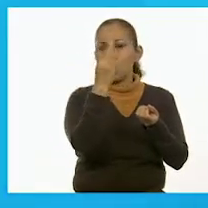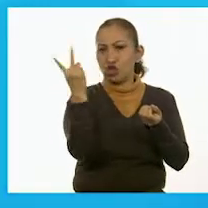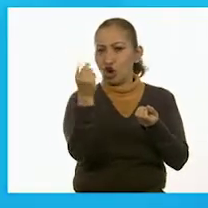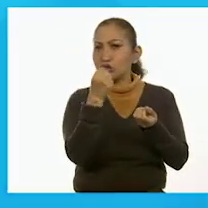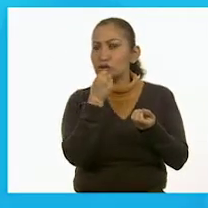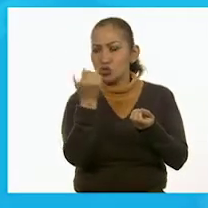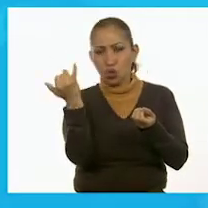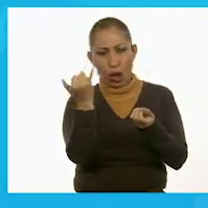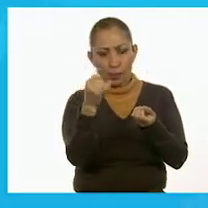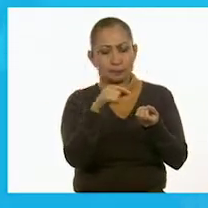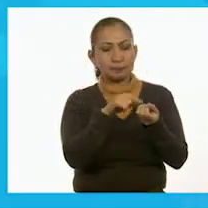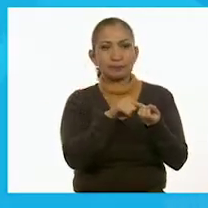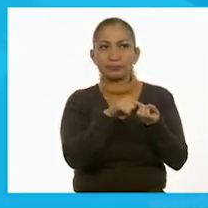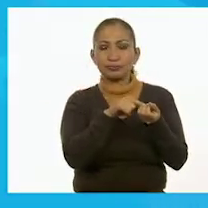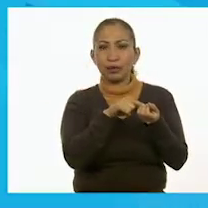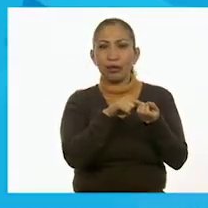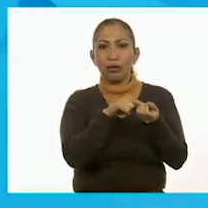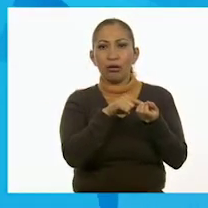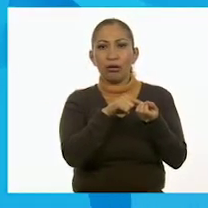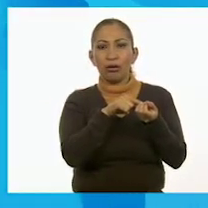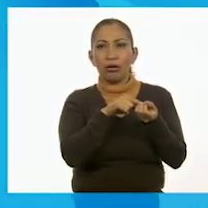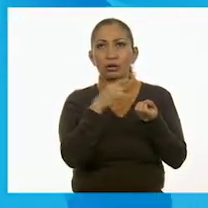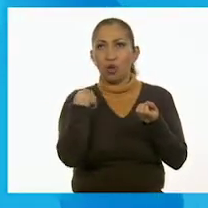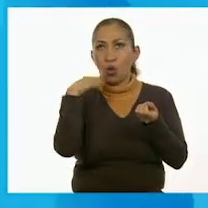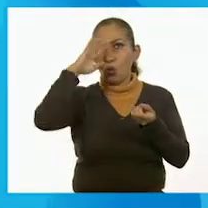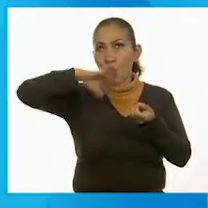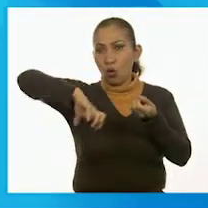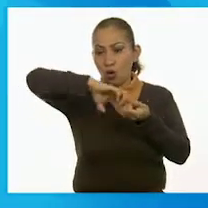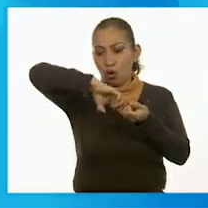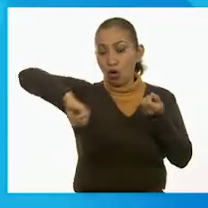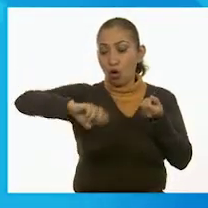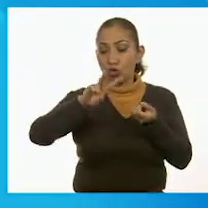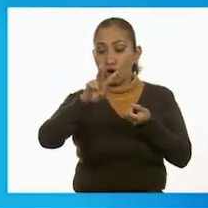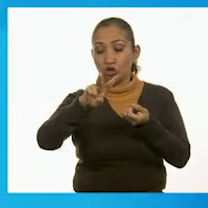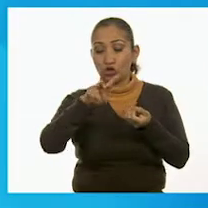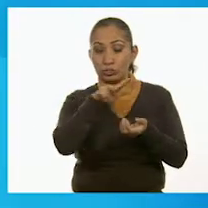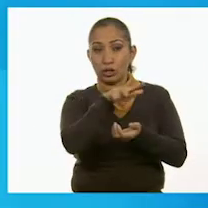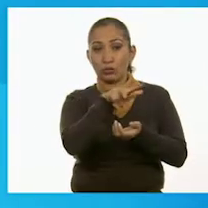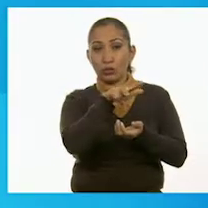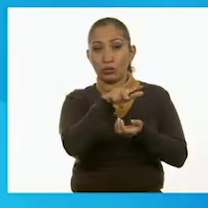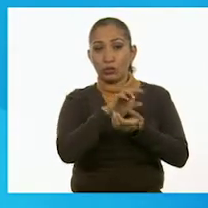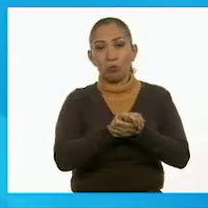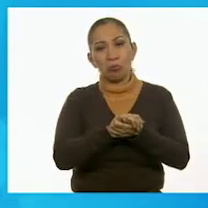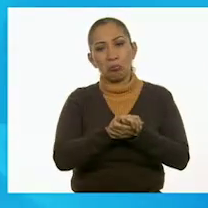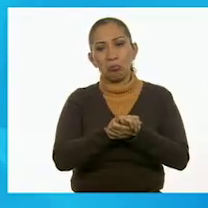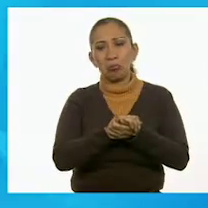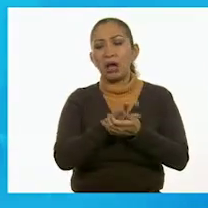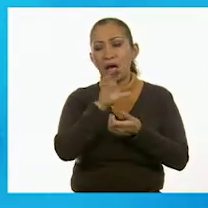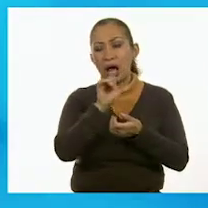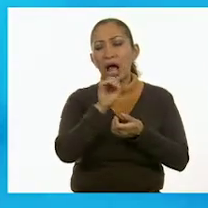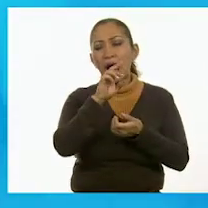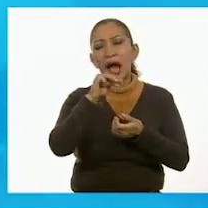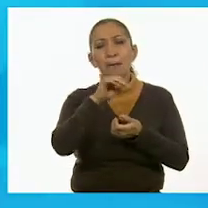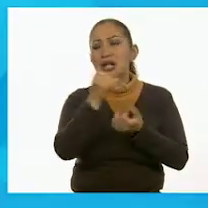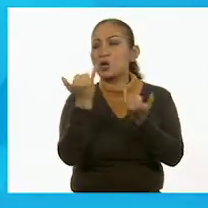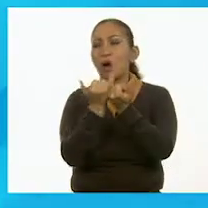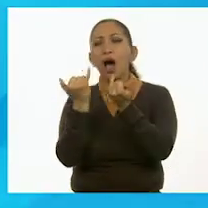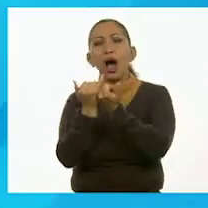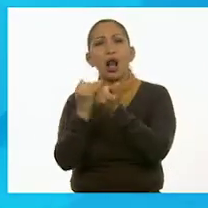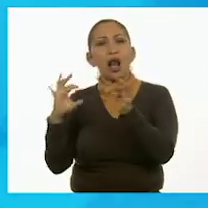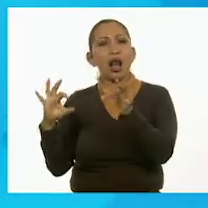dos. otros dos resultados. Y luego le quita dos. Son 18. Bueno, creo que Carmen tuvo el mismo